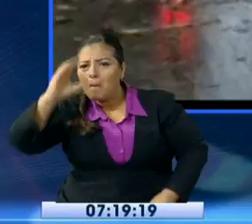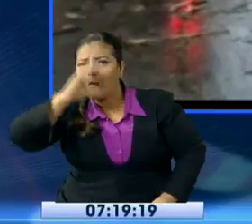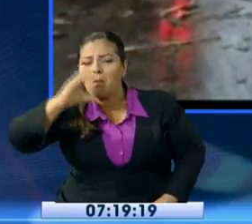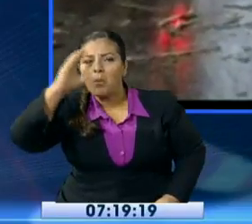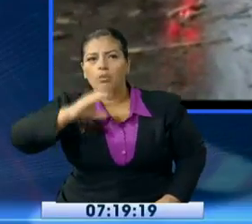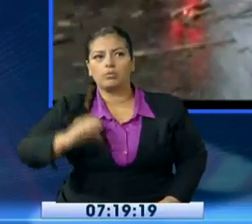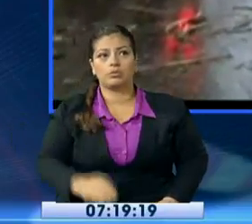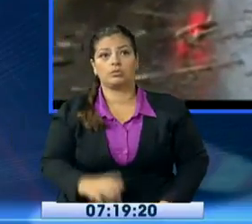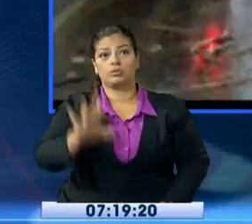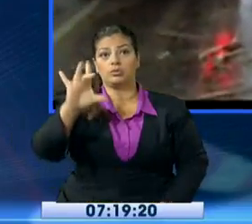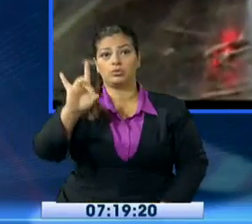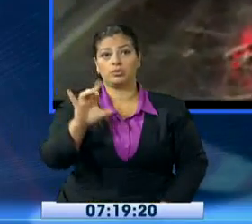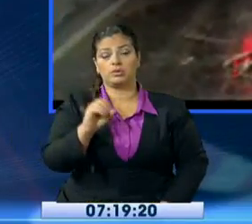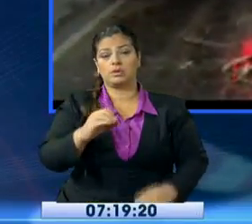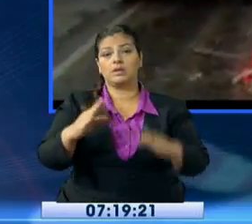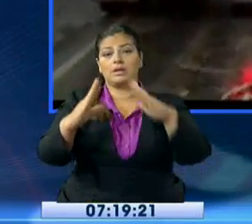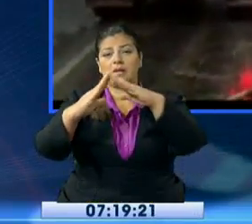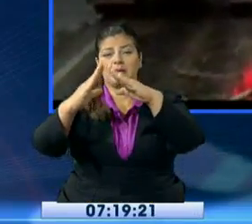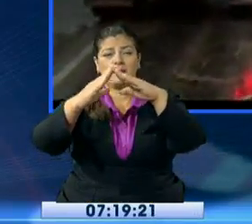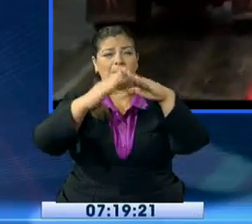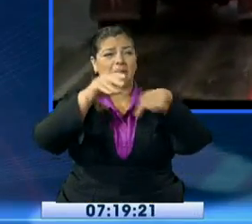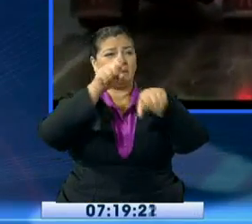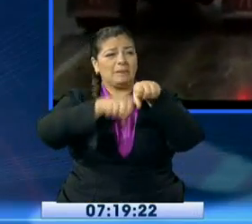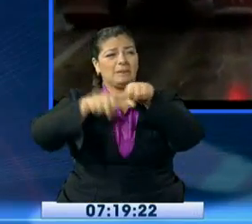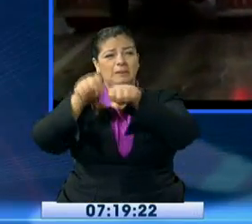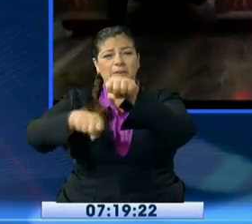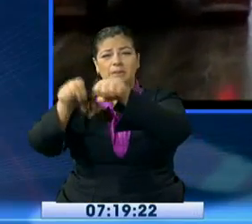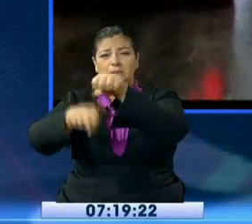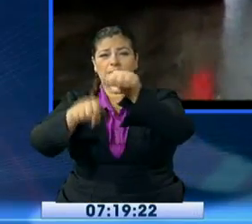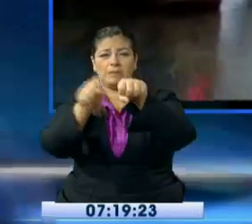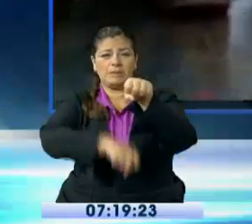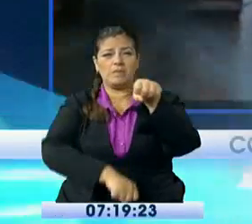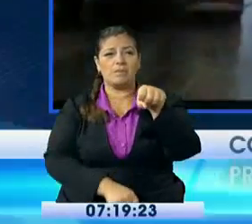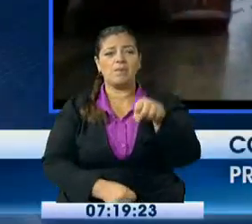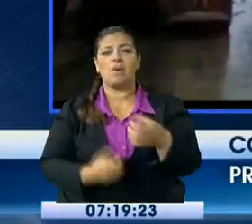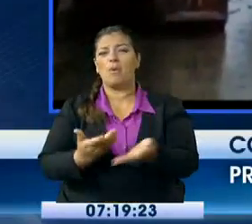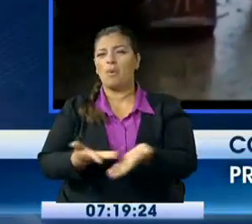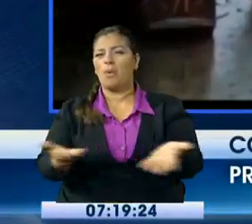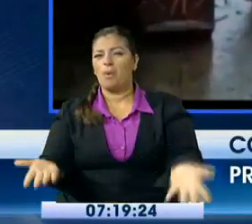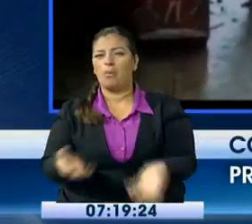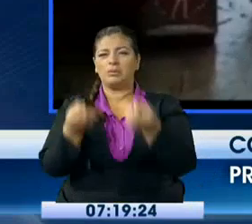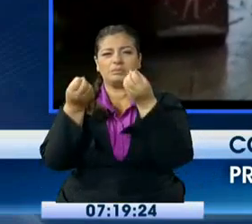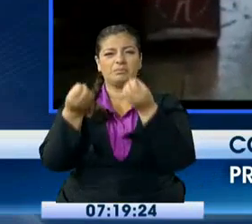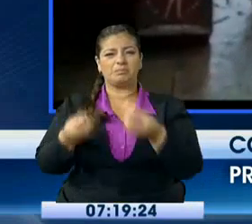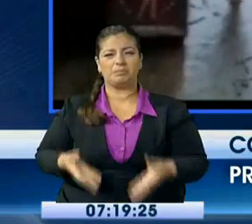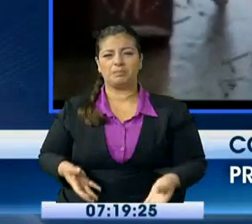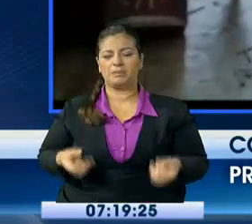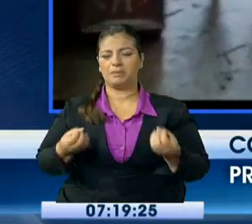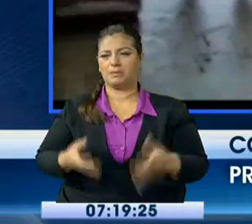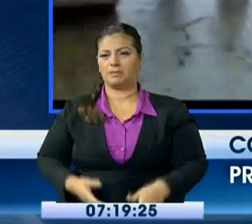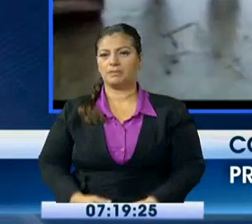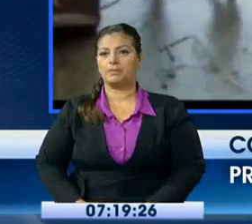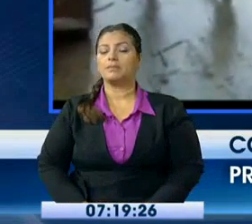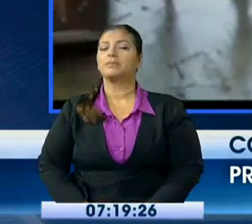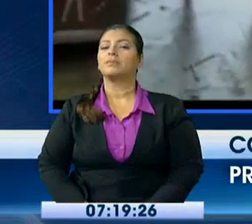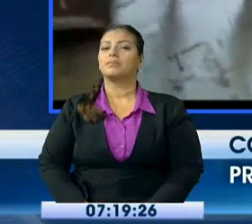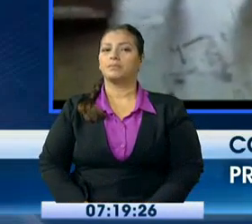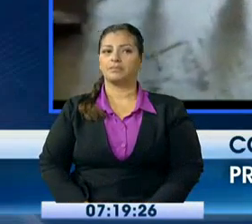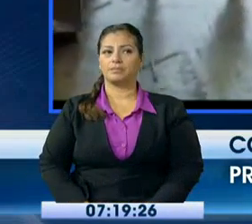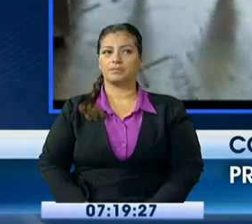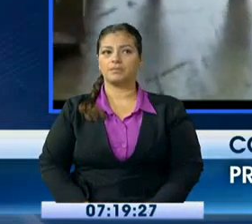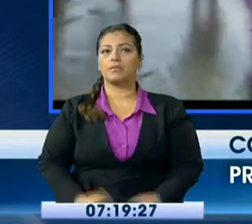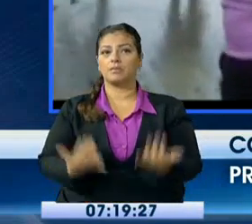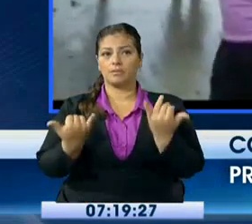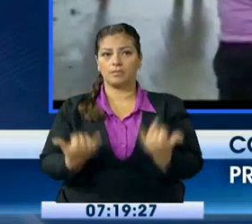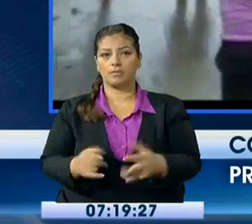80 viviendas afectadas. Incluyeron muchos destrozos, materiales, recién estamos ya con tareas de